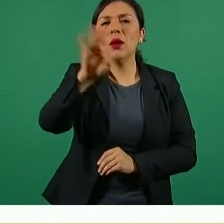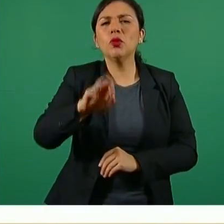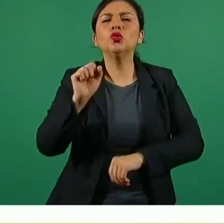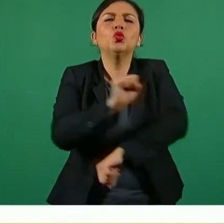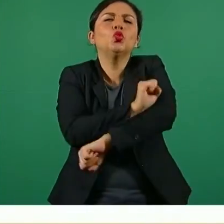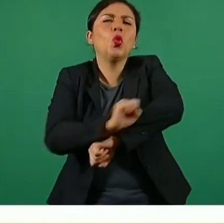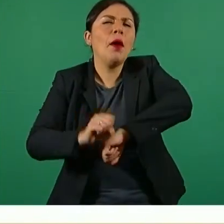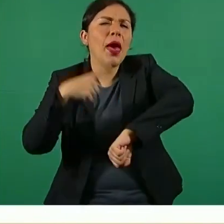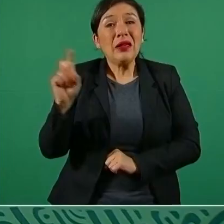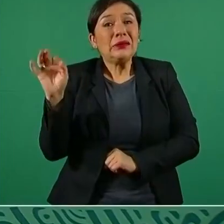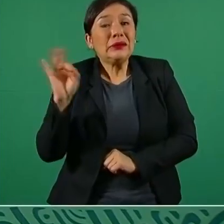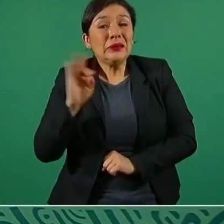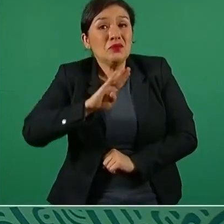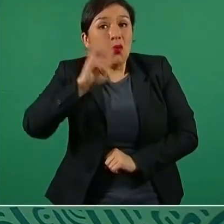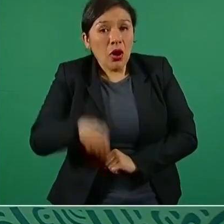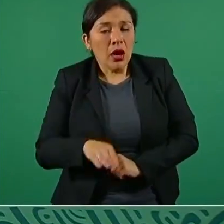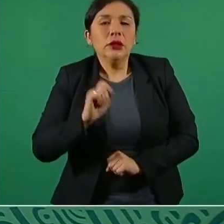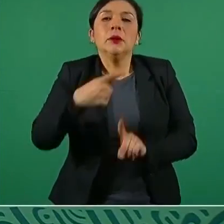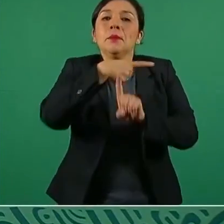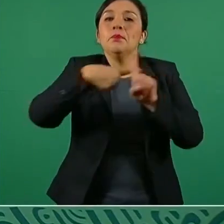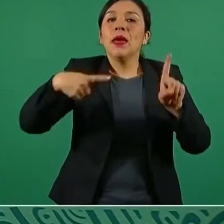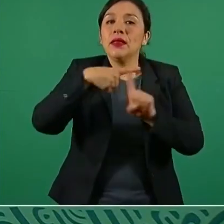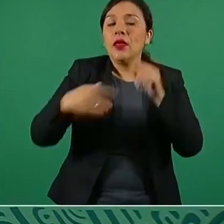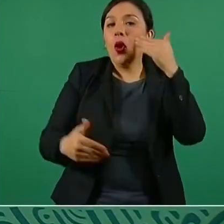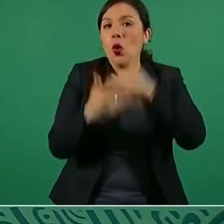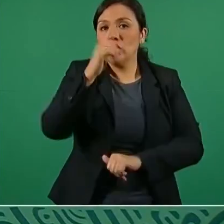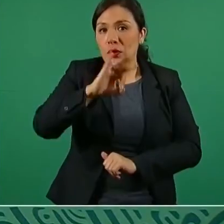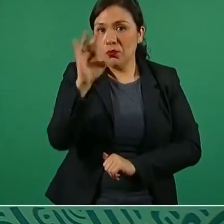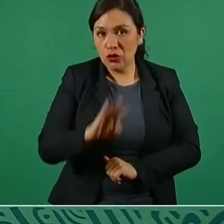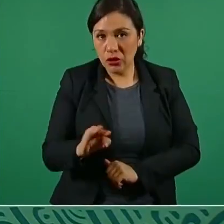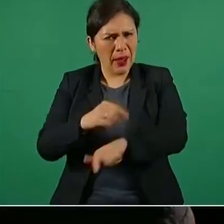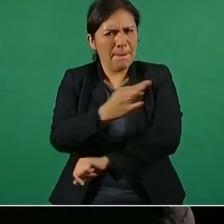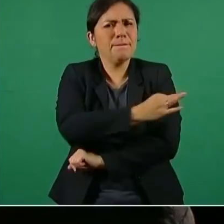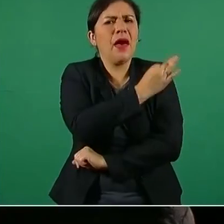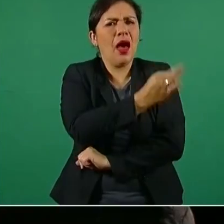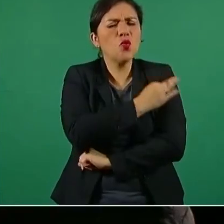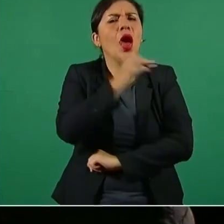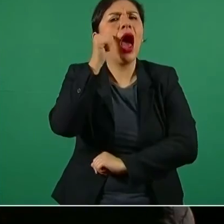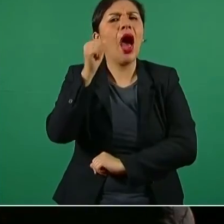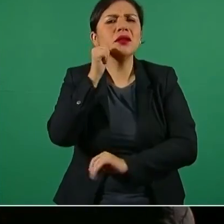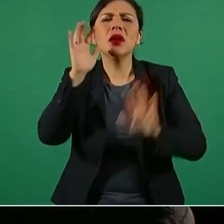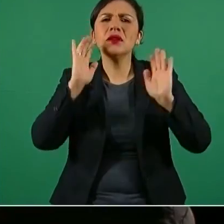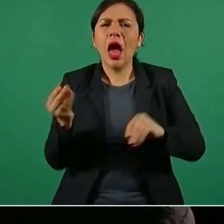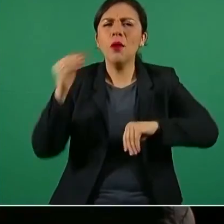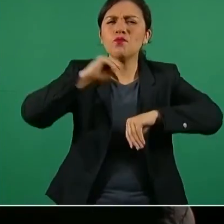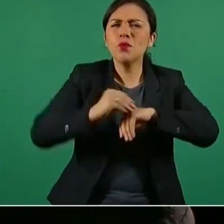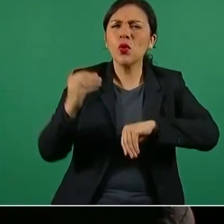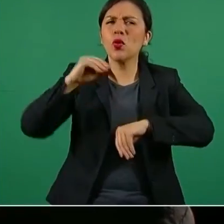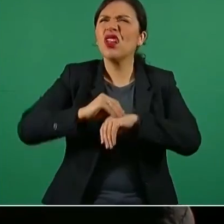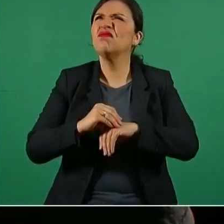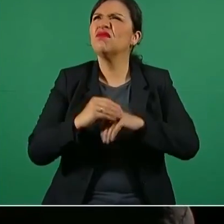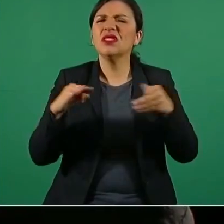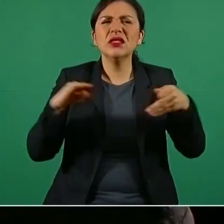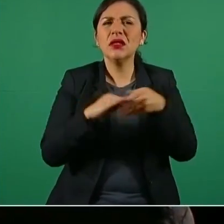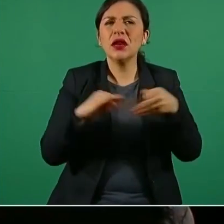mayores como los jóvenes, ya que ayuda a mantener la salud contra este virus. Noticias TVT.